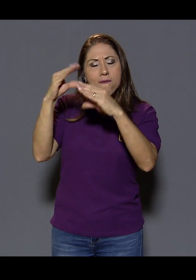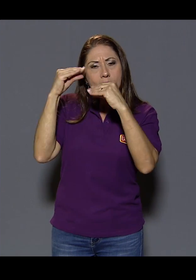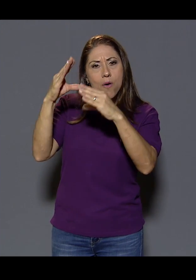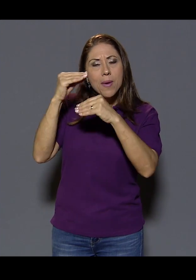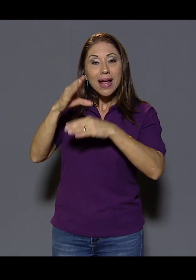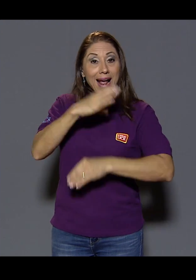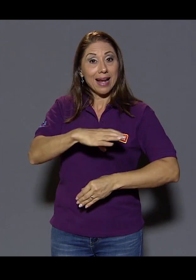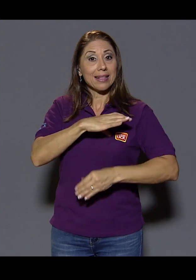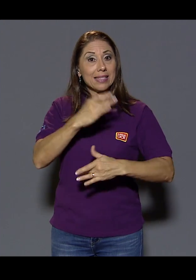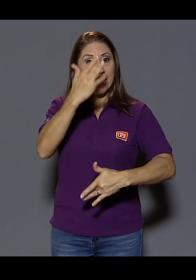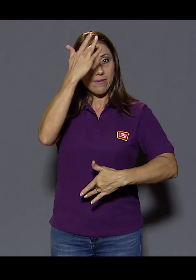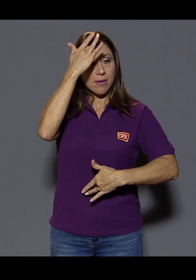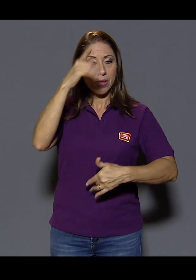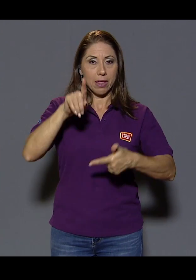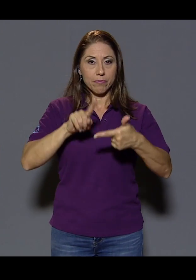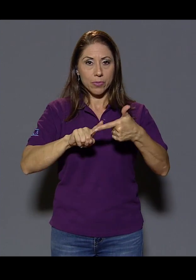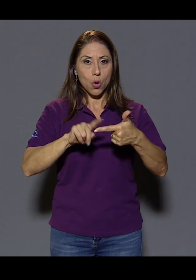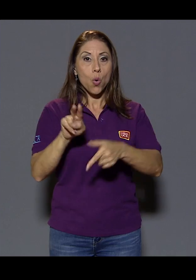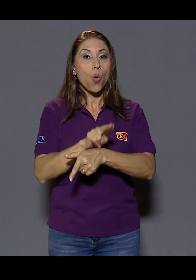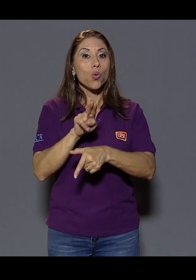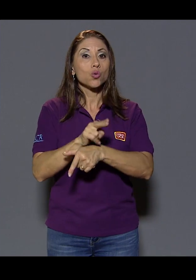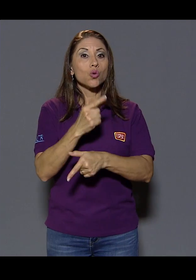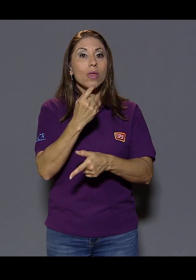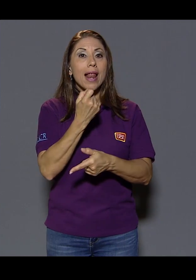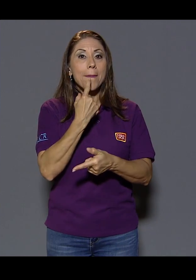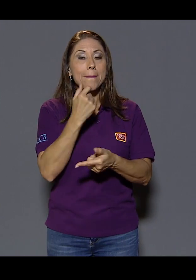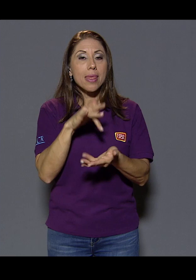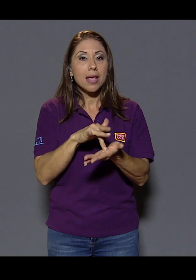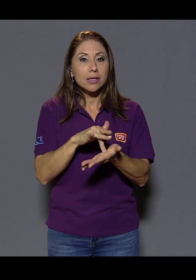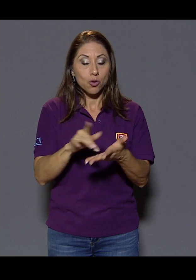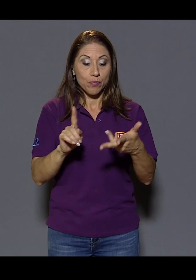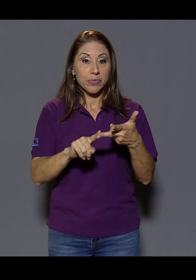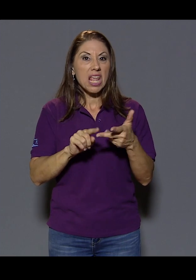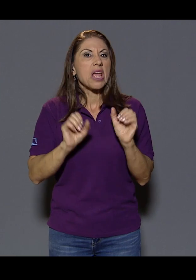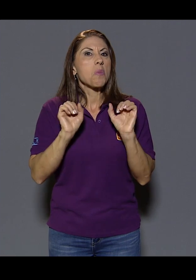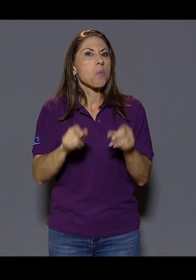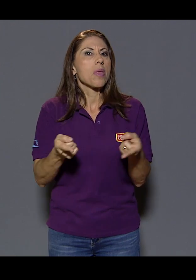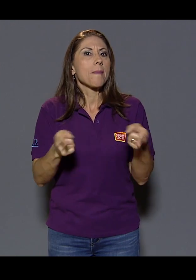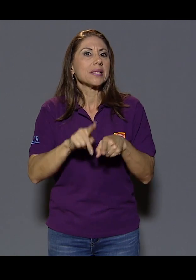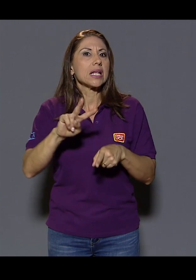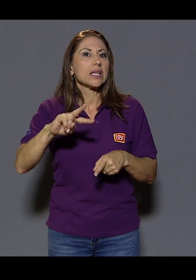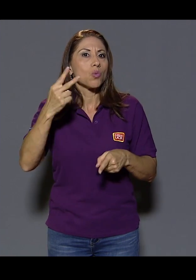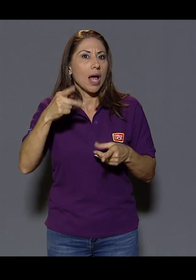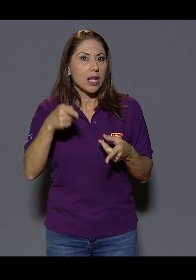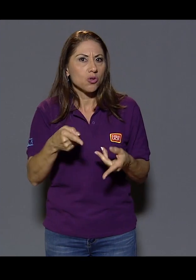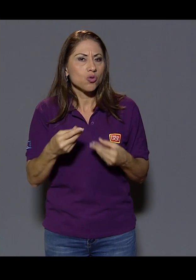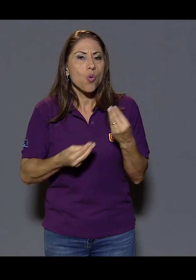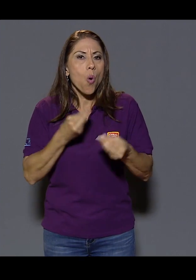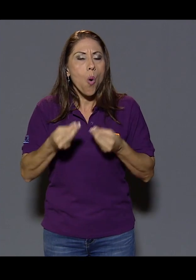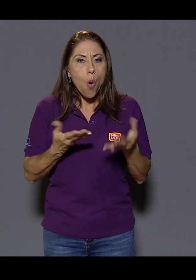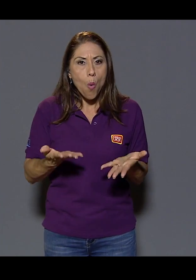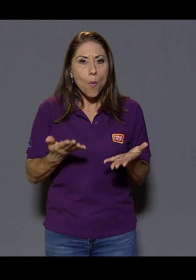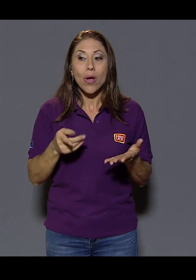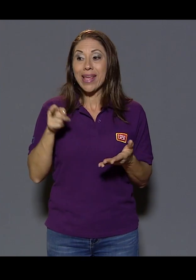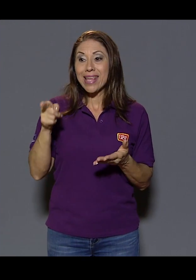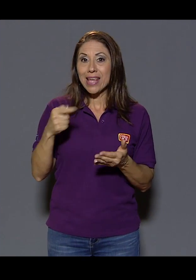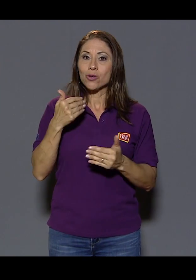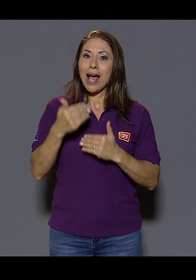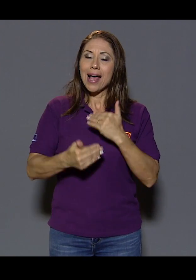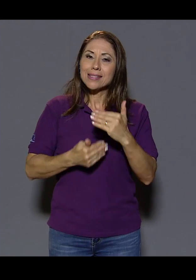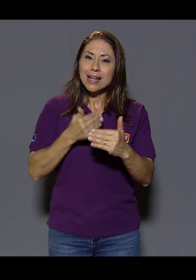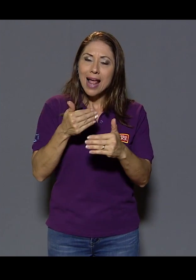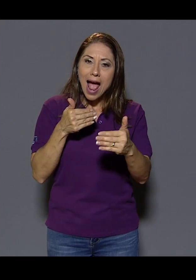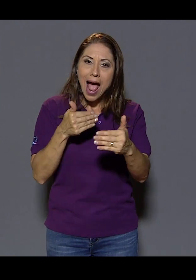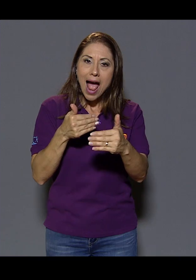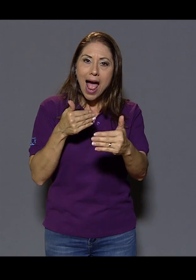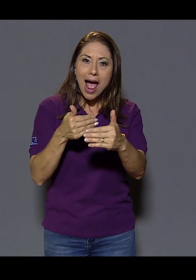características de la enfermedad, importantísimo sobre el uso de la medicación, los efectos secundarios que puede tener y cómo manejarlos,